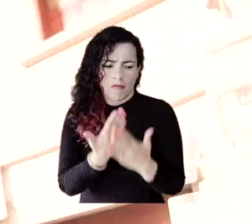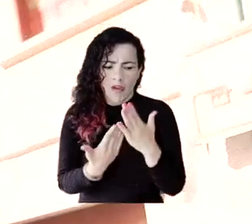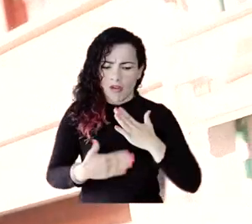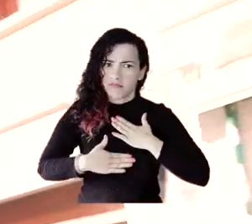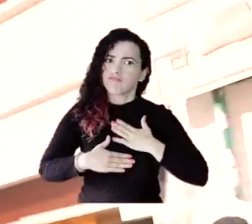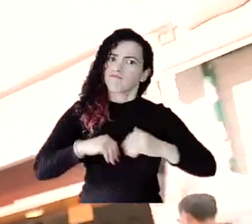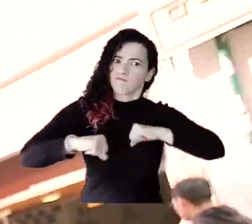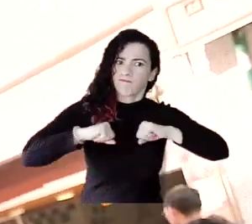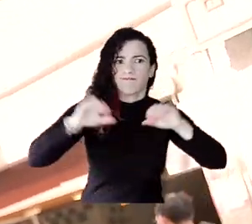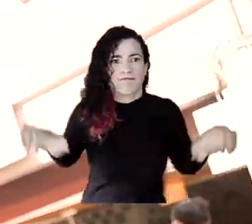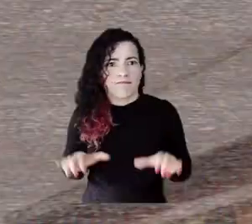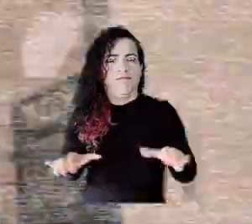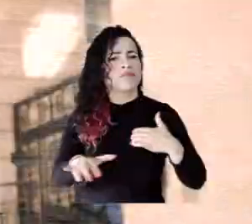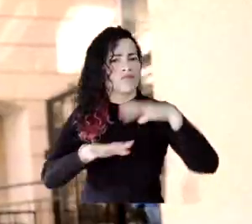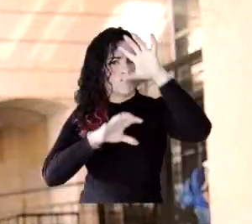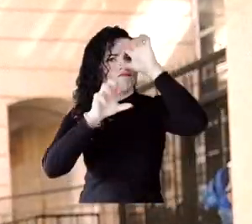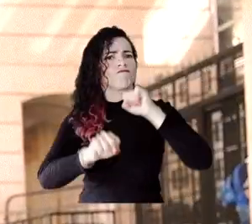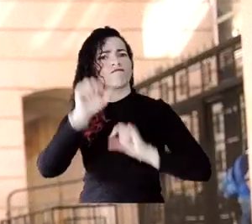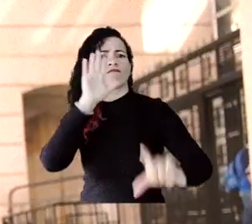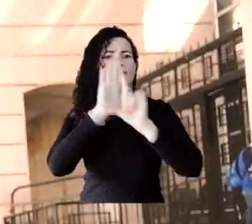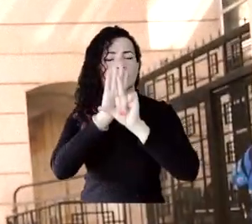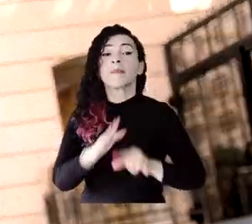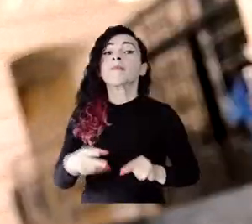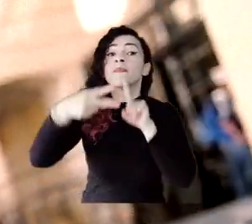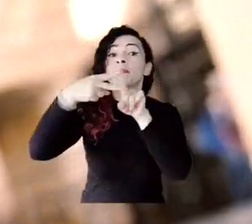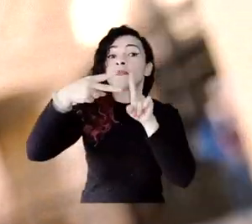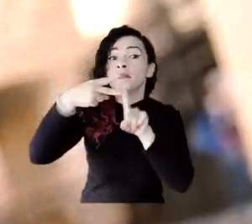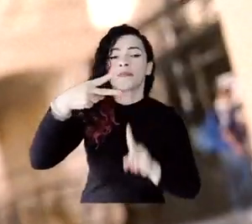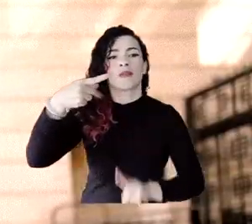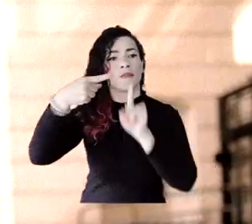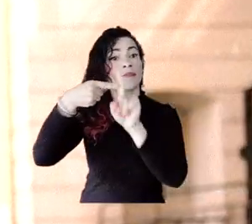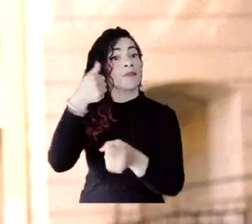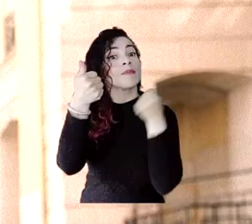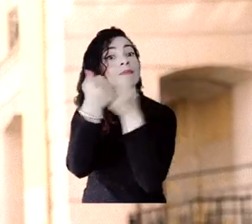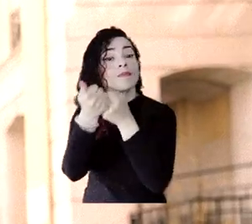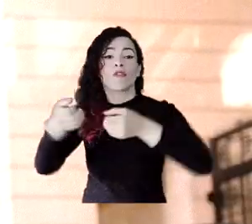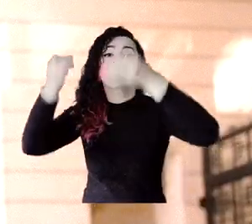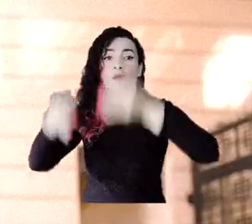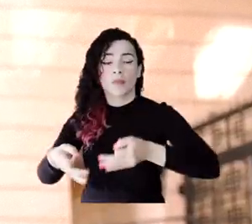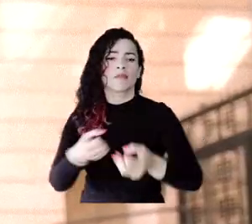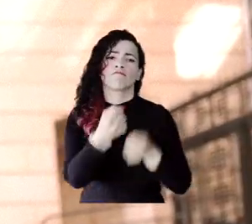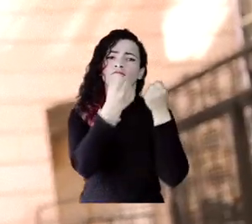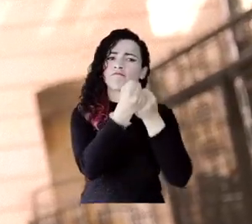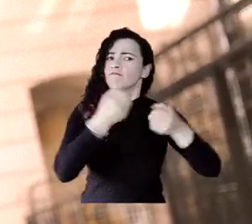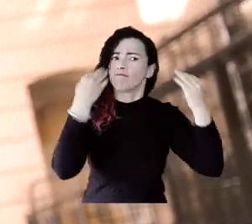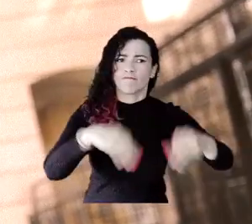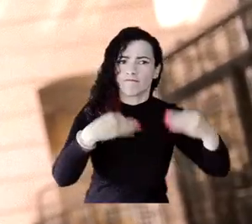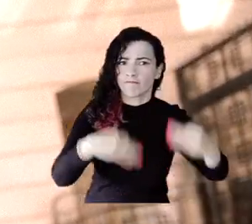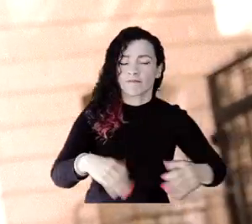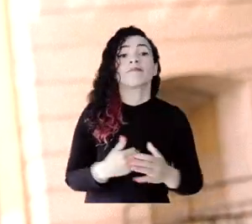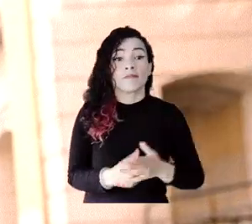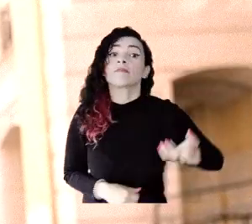ejercicio de nuestra capacidad legal. Y se divide en dos, en apoyos formales e informales. Los apoyos formales